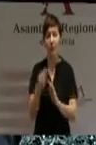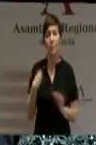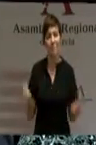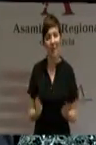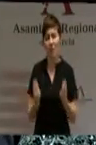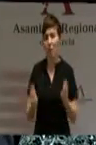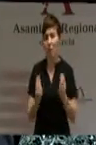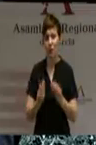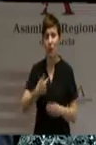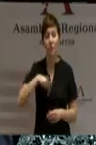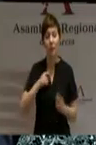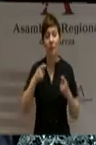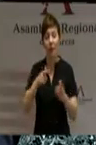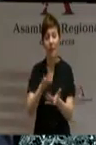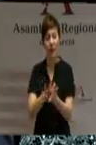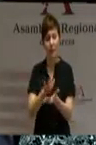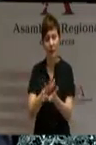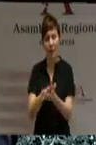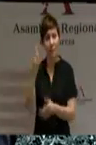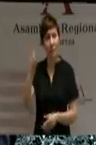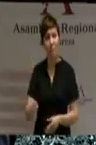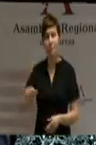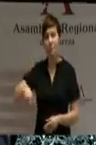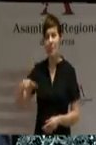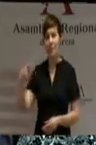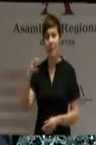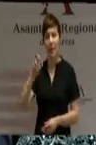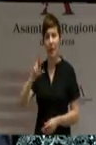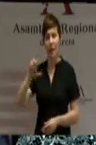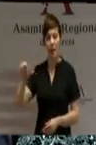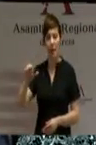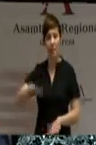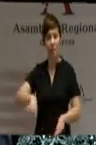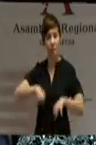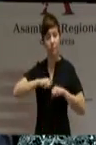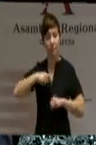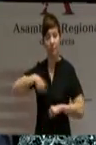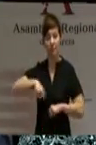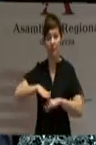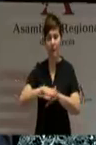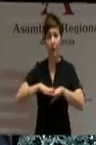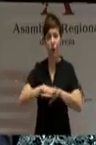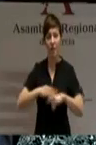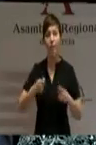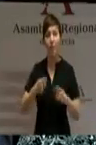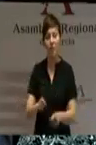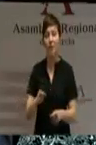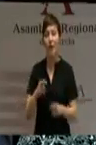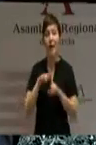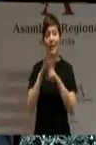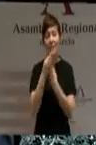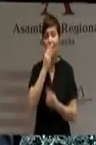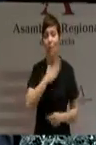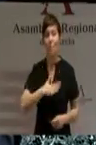tranquilidad de que Alberto Garres, como presidente del Gobierno, va a seguir garantizando el estado del bienestar, que con